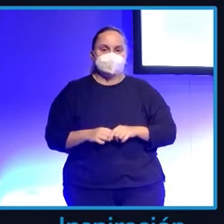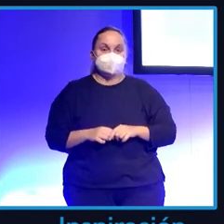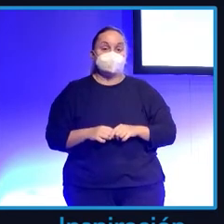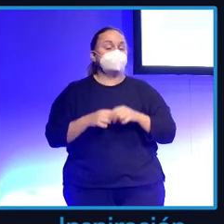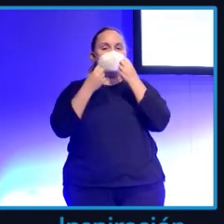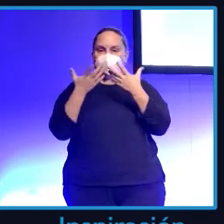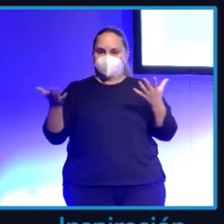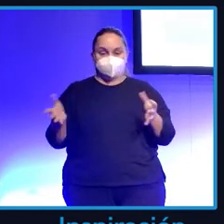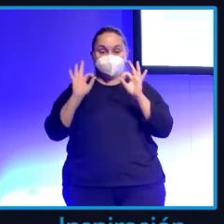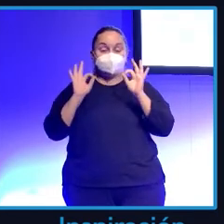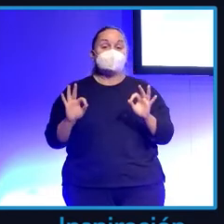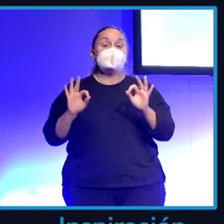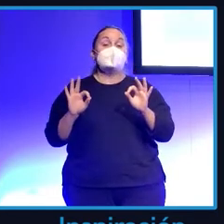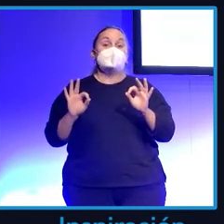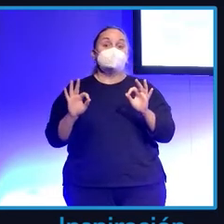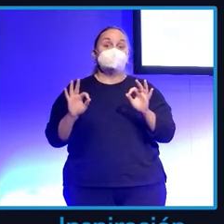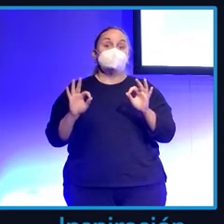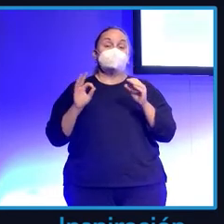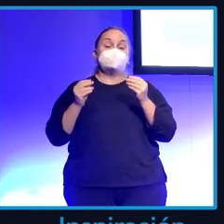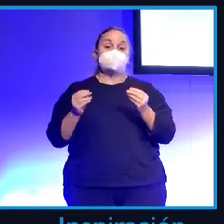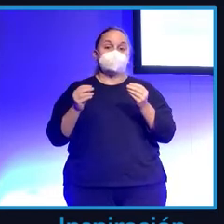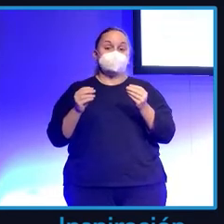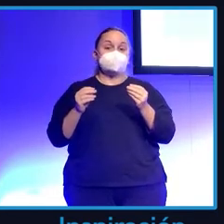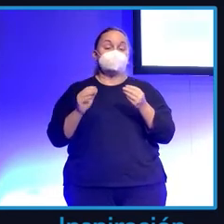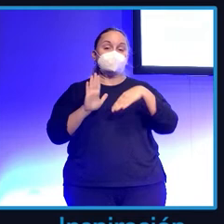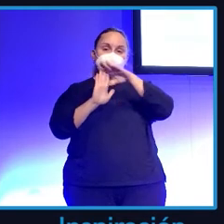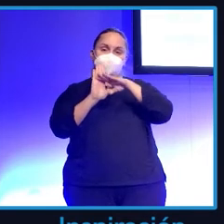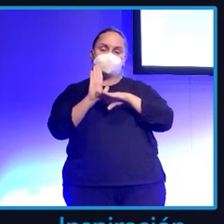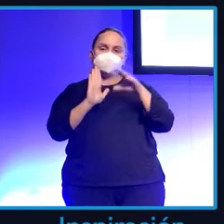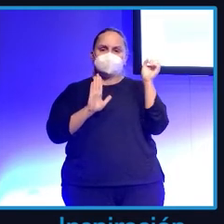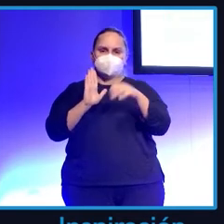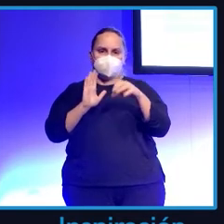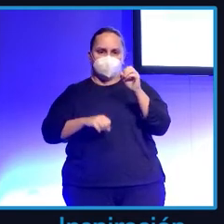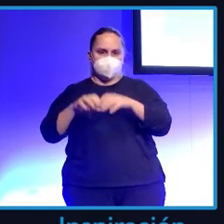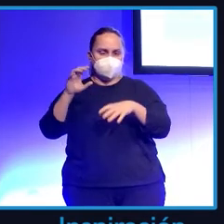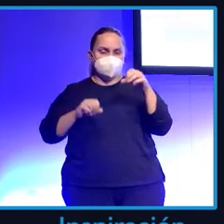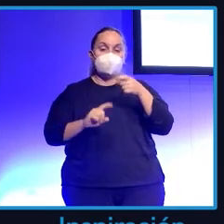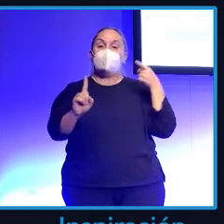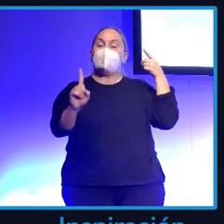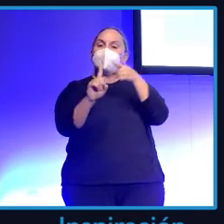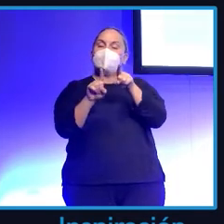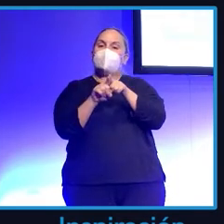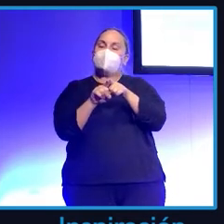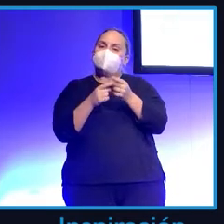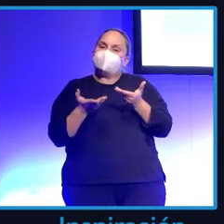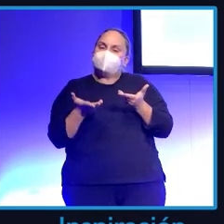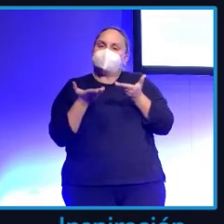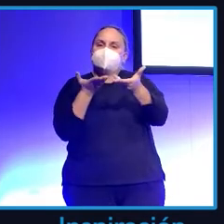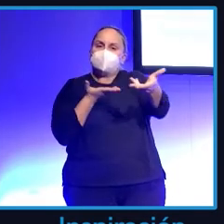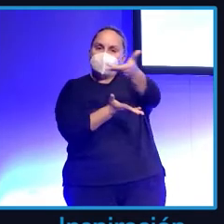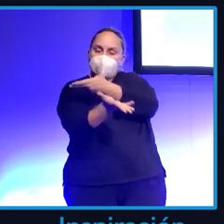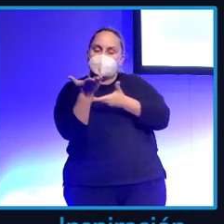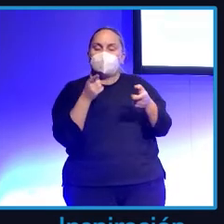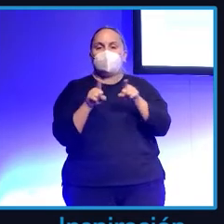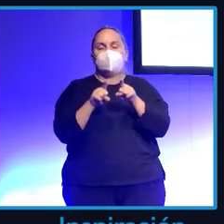Bueno, el caso es que hemos publicado un recetario para combatir, intentar combatir, poner un granito de arena, un poco hacerle la